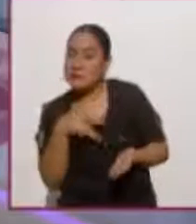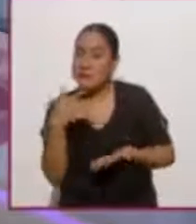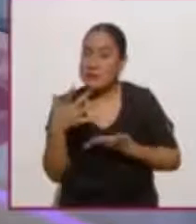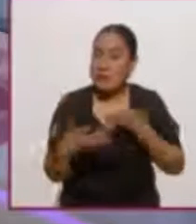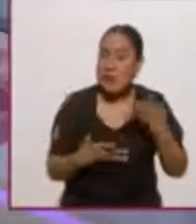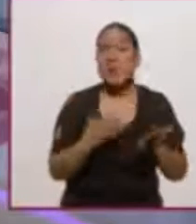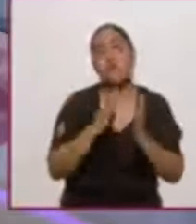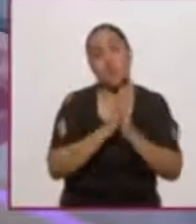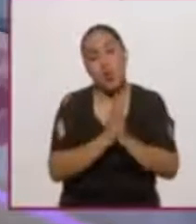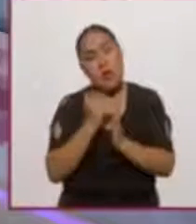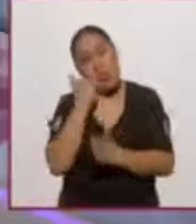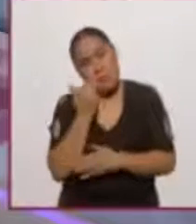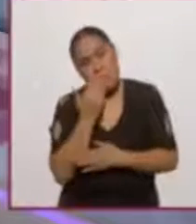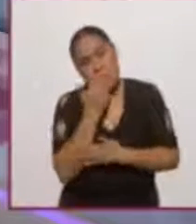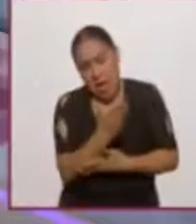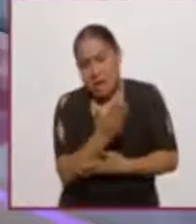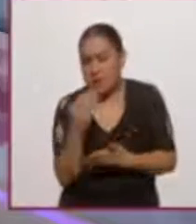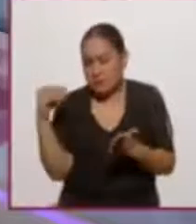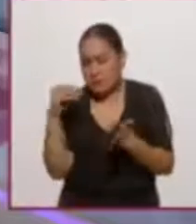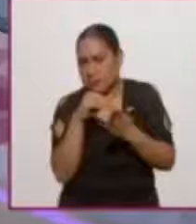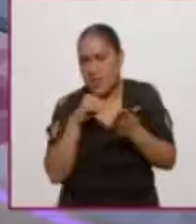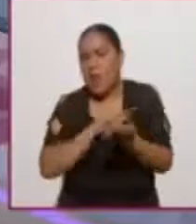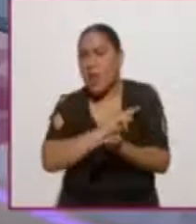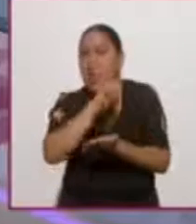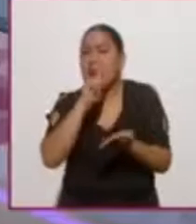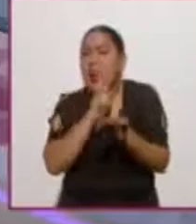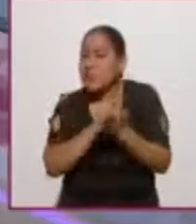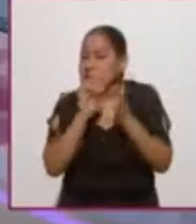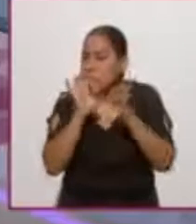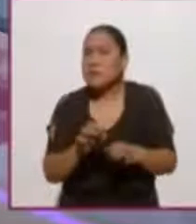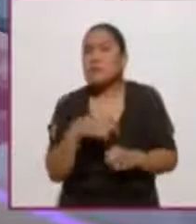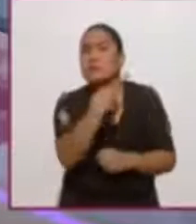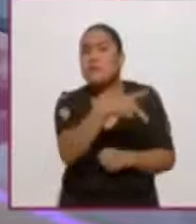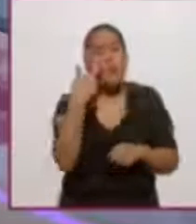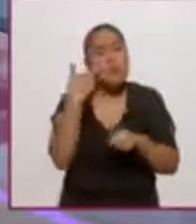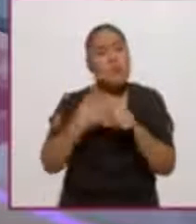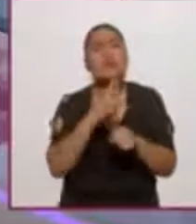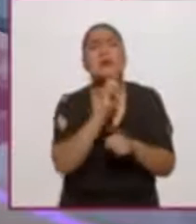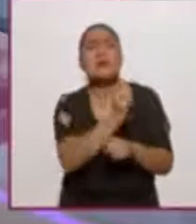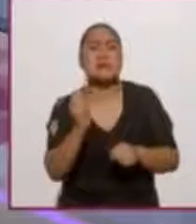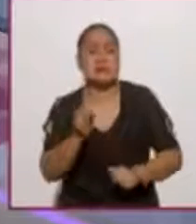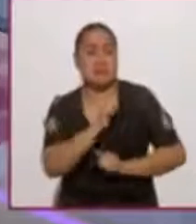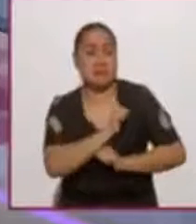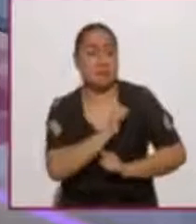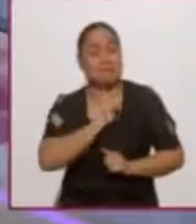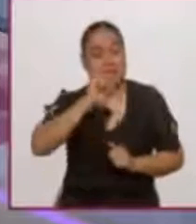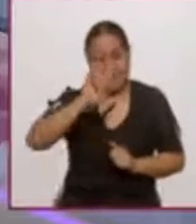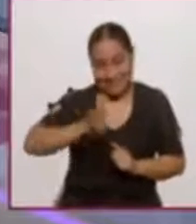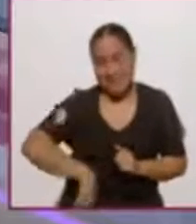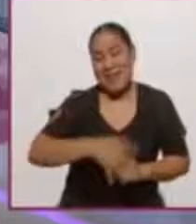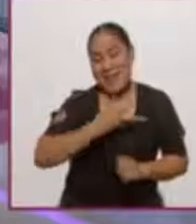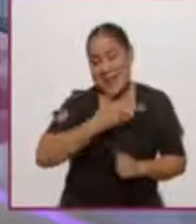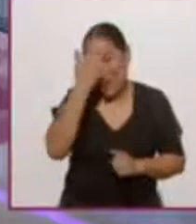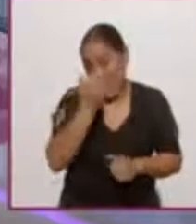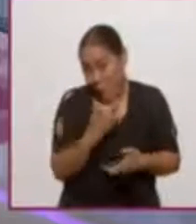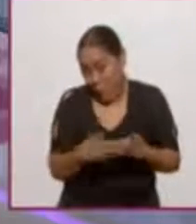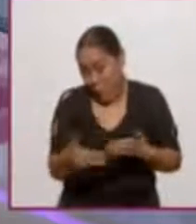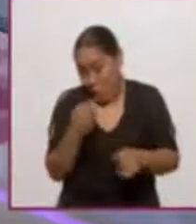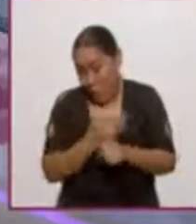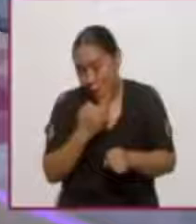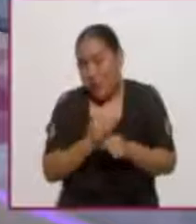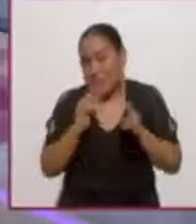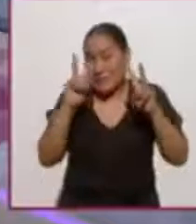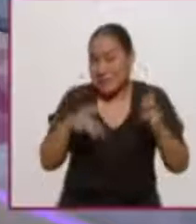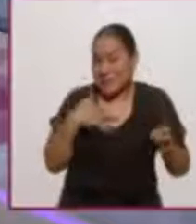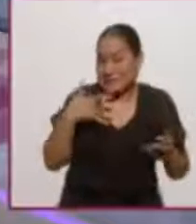De ahí la exigencia de tener una ley que define específicamente cuáles son sus actividades. Entonces, cierto, este es un tema polémico, pero veremos, como